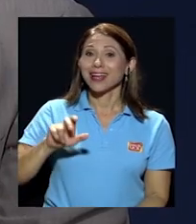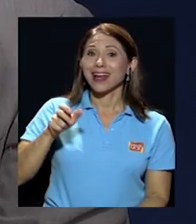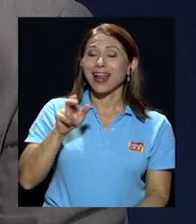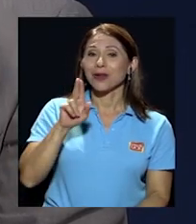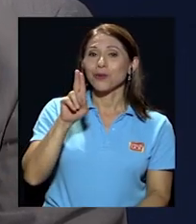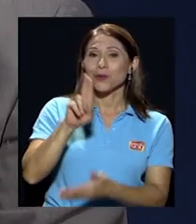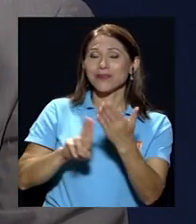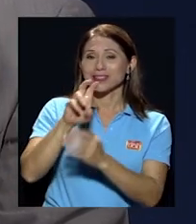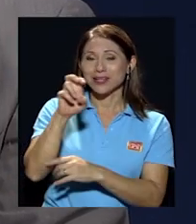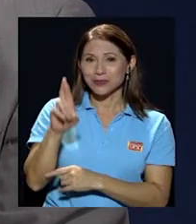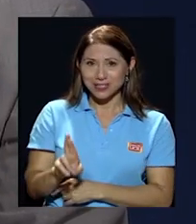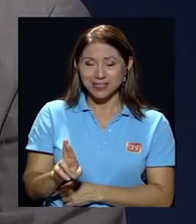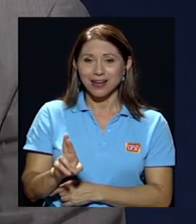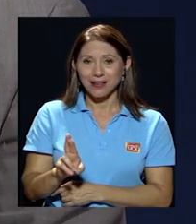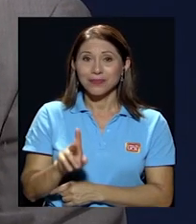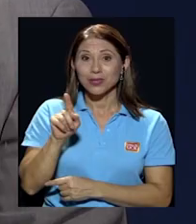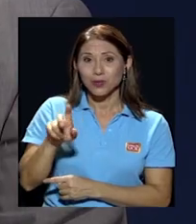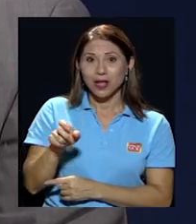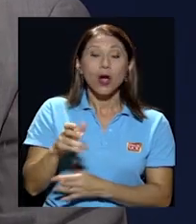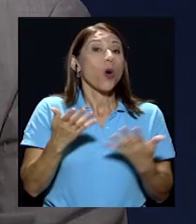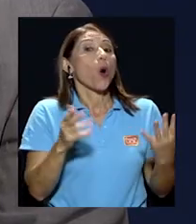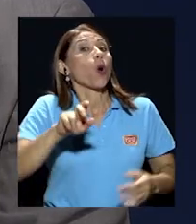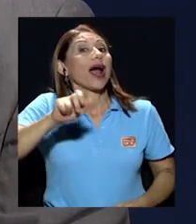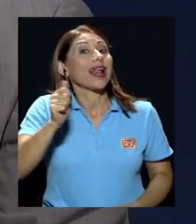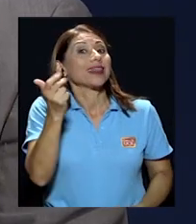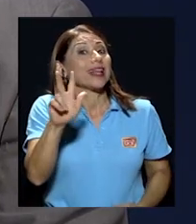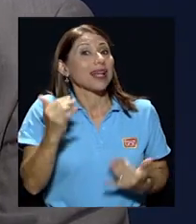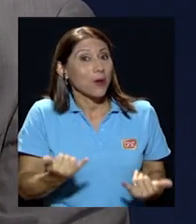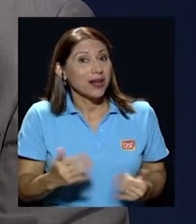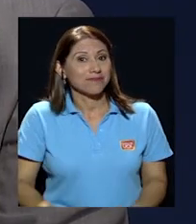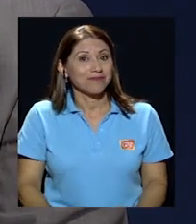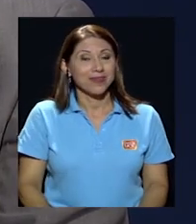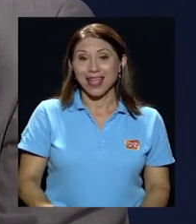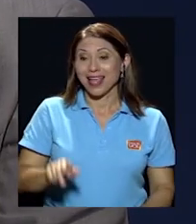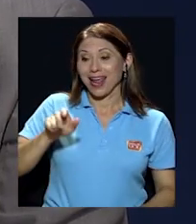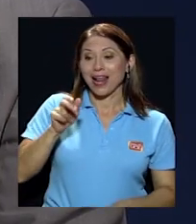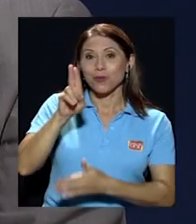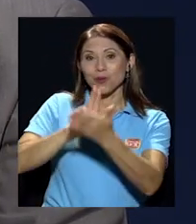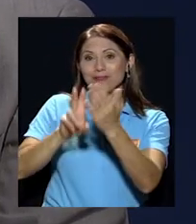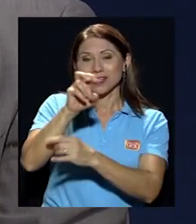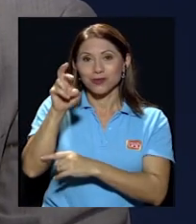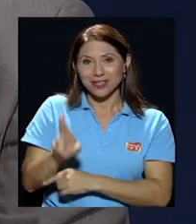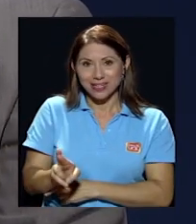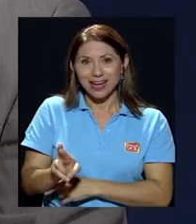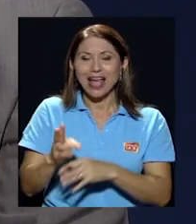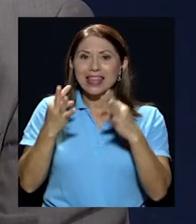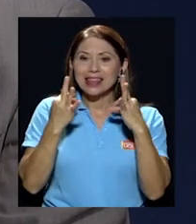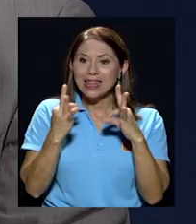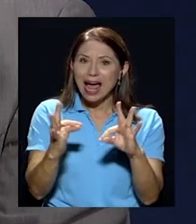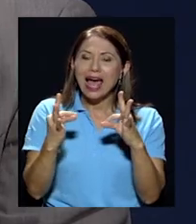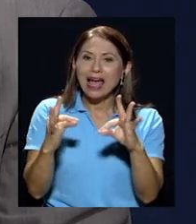costa rica es un canal o el canal 13 ahora es un canal universidad de costa rica que trata de darle voz